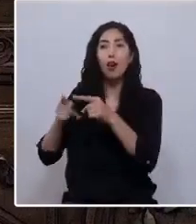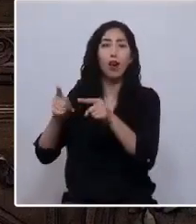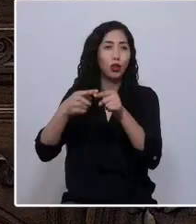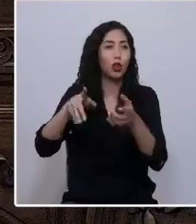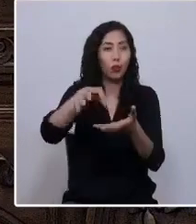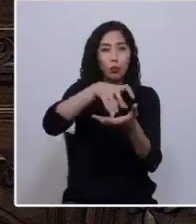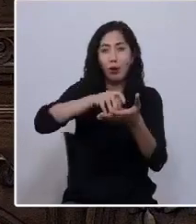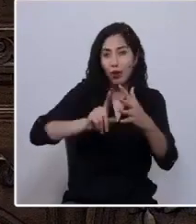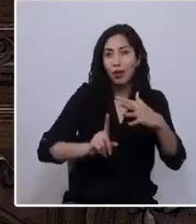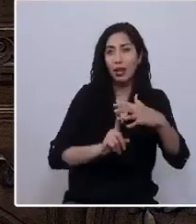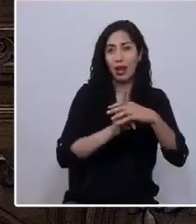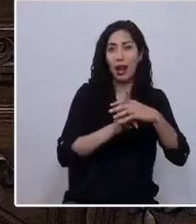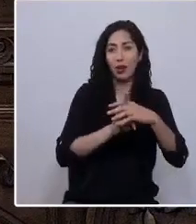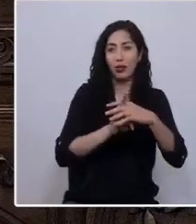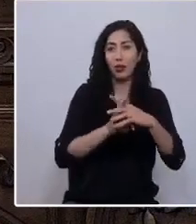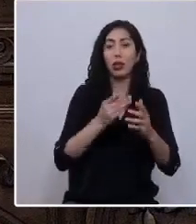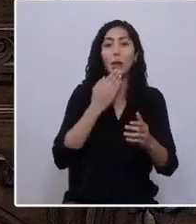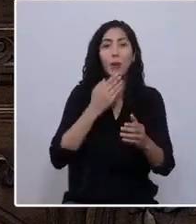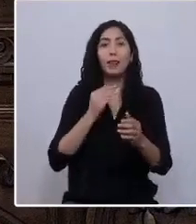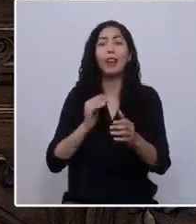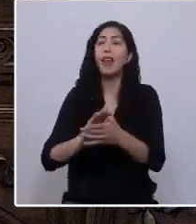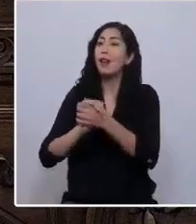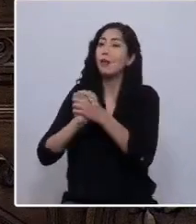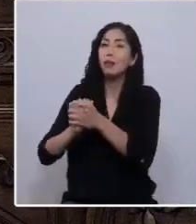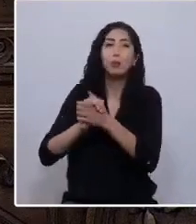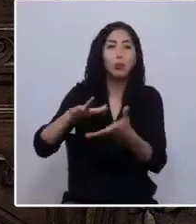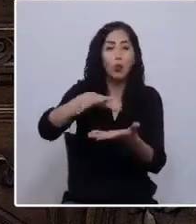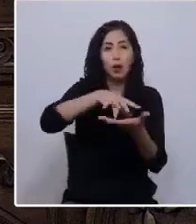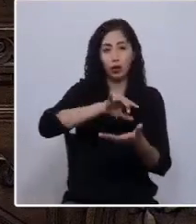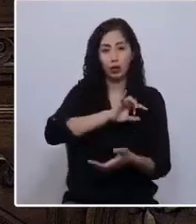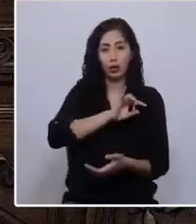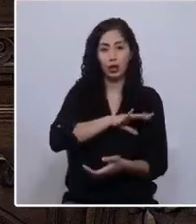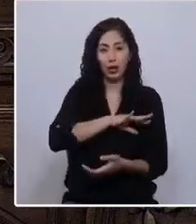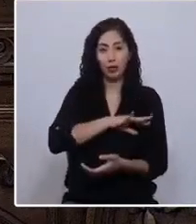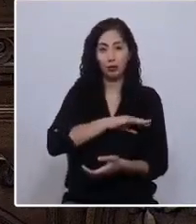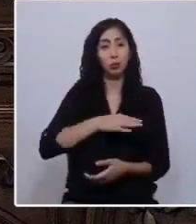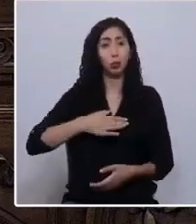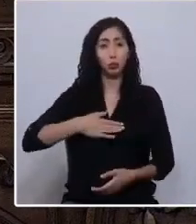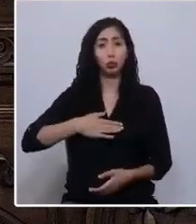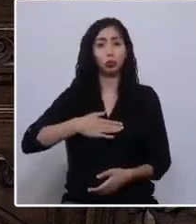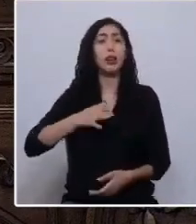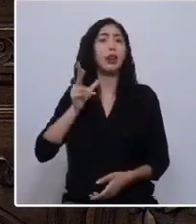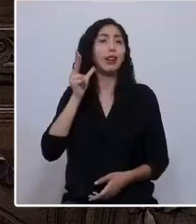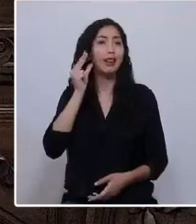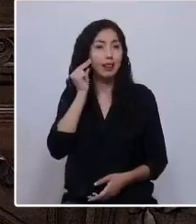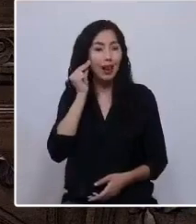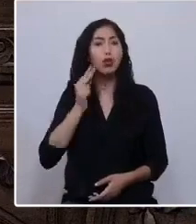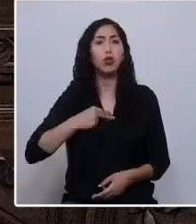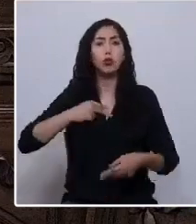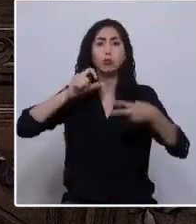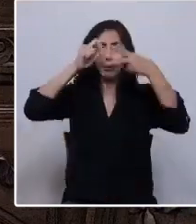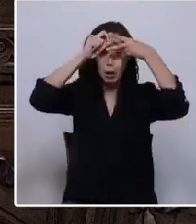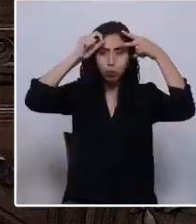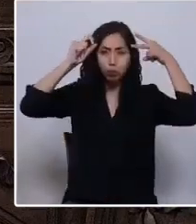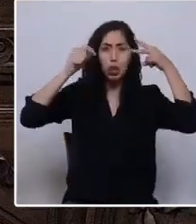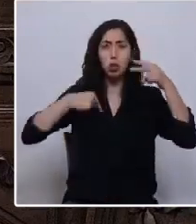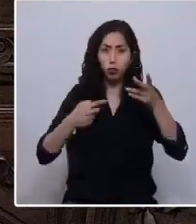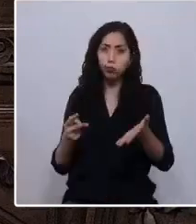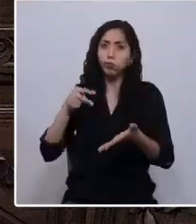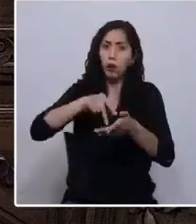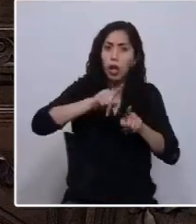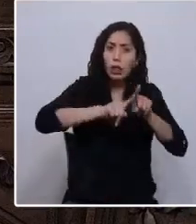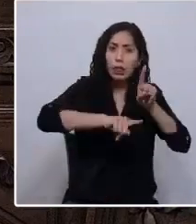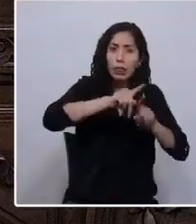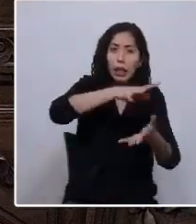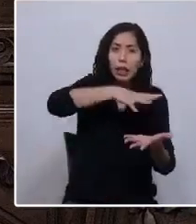y al hermano pueblo chileno. Inxeta, natividad y enquileo pilquimán, mapuche, vengo de un territorio